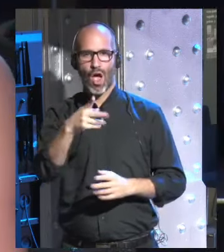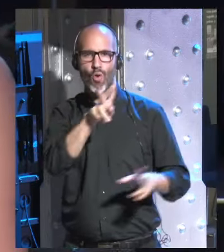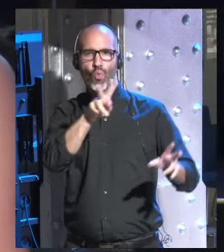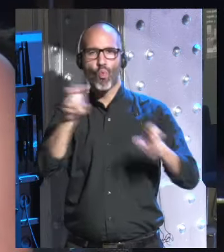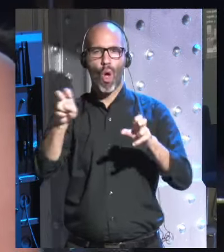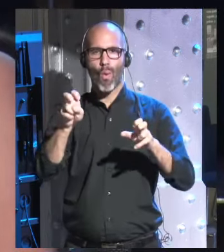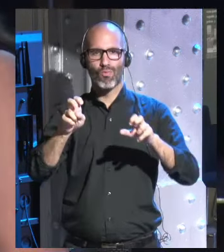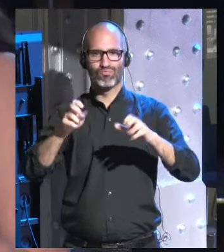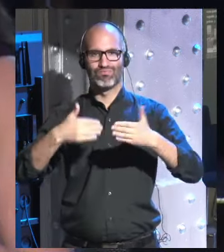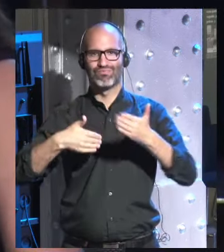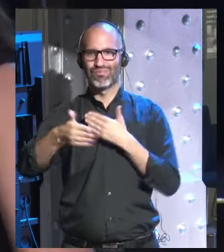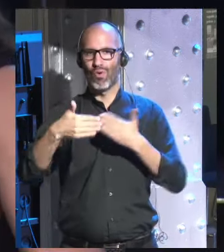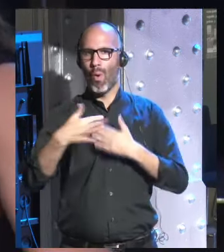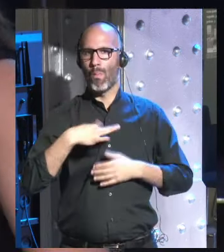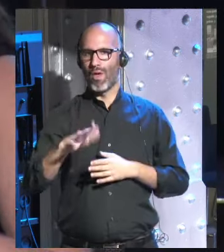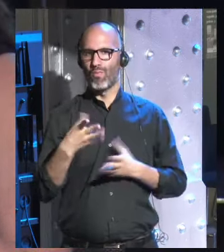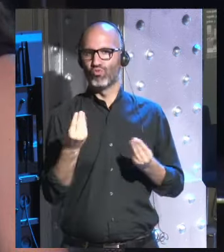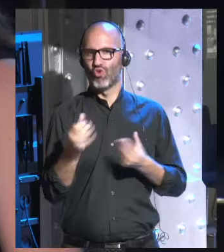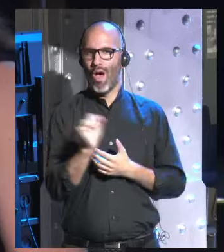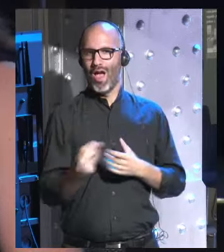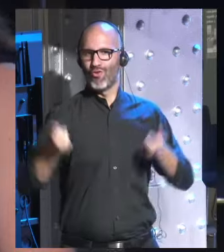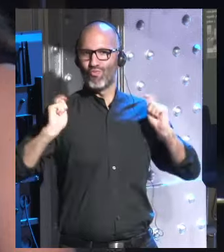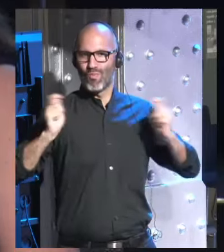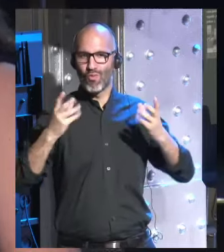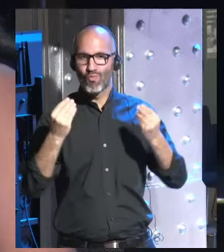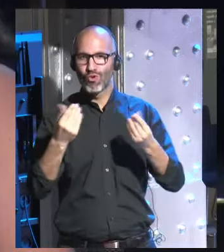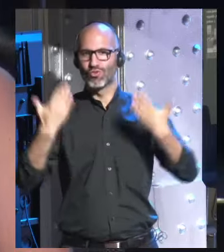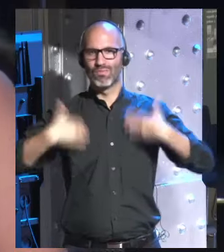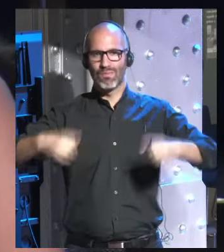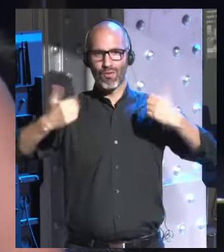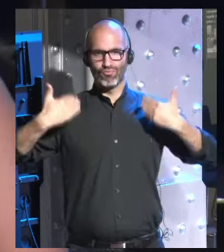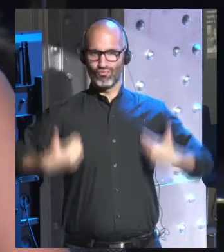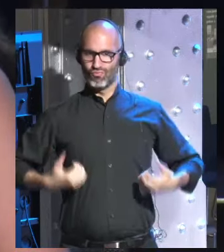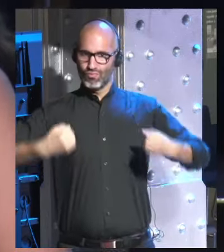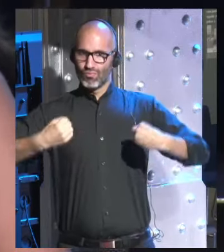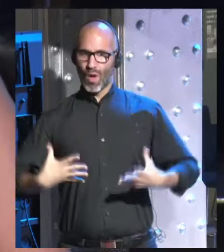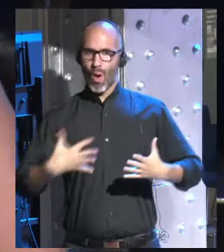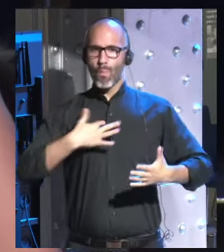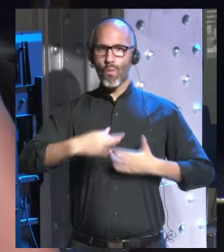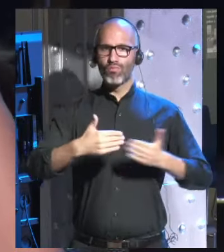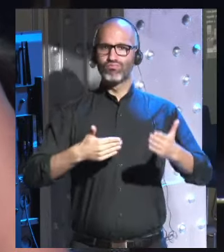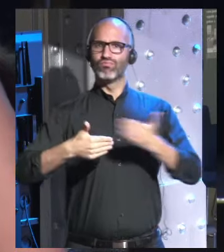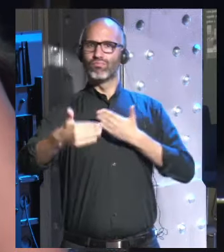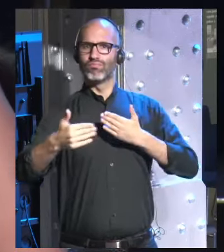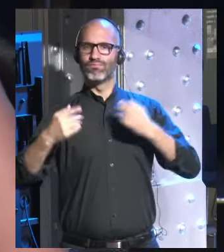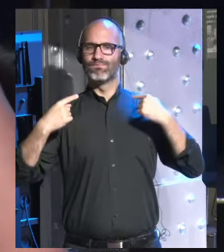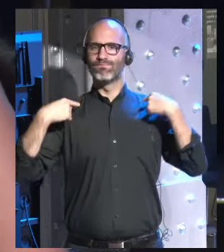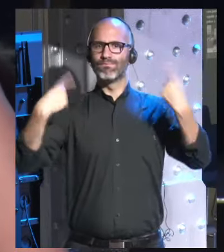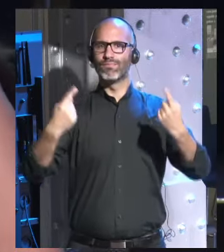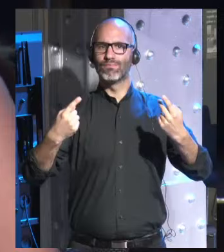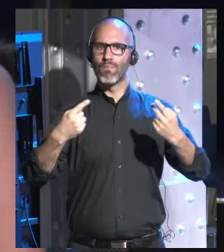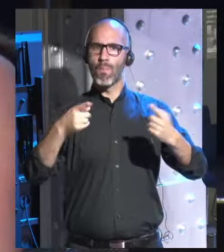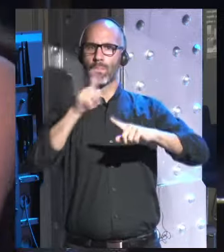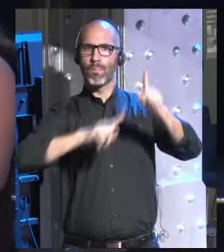cumplir muchos muchos años y ser hermoso y saludable tiene que enfrentarse a un problema que nosotros ya tenemos que es el problema